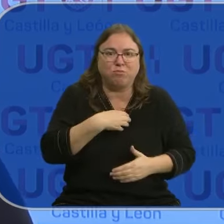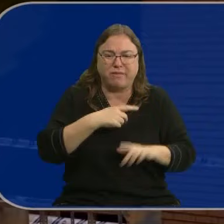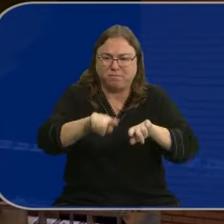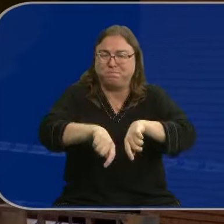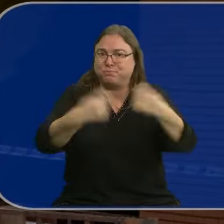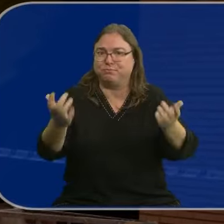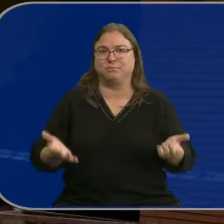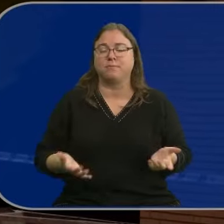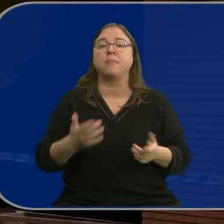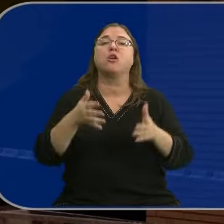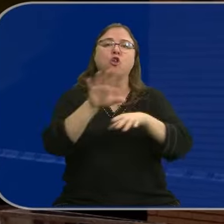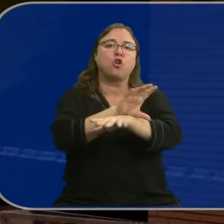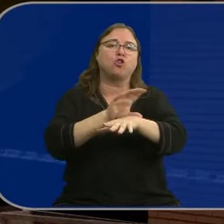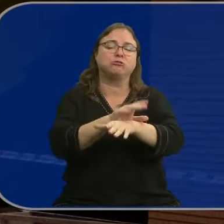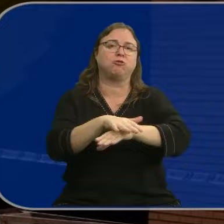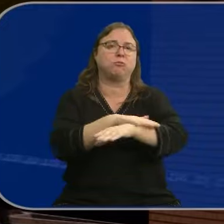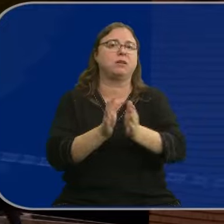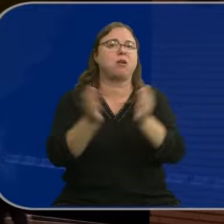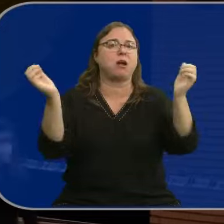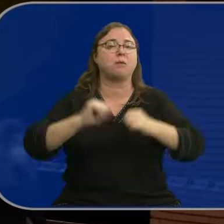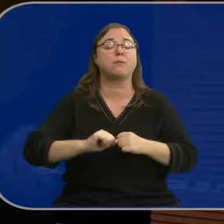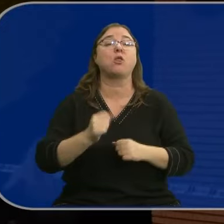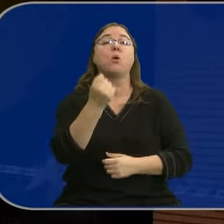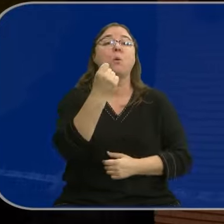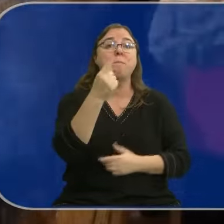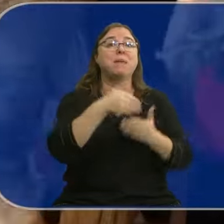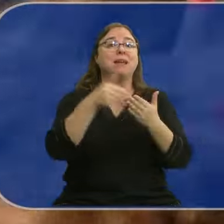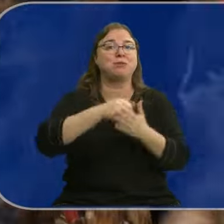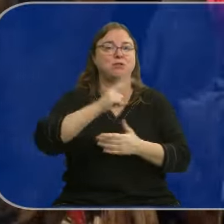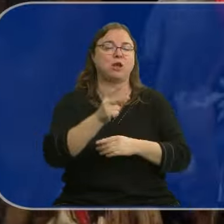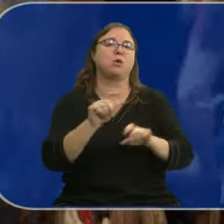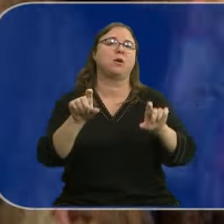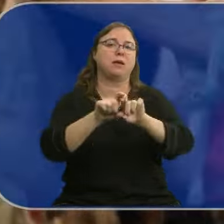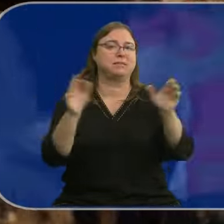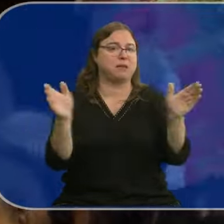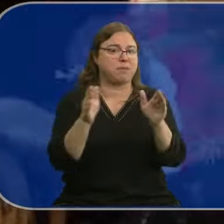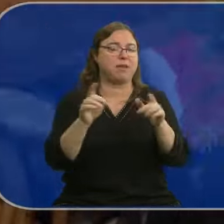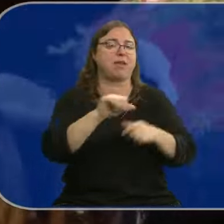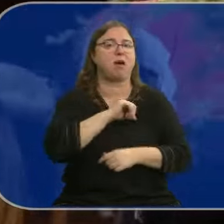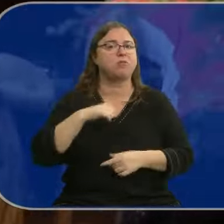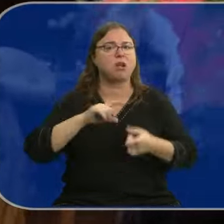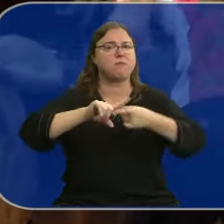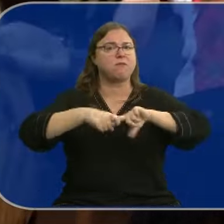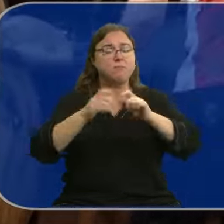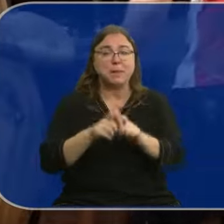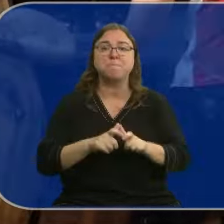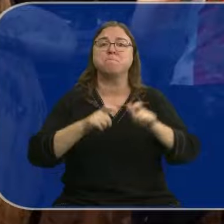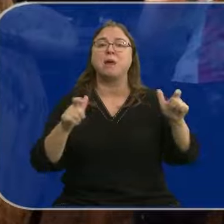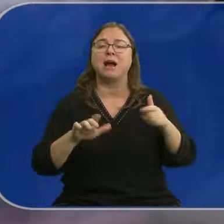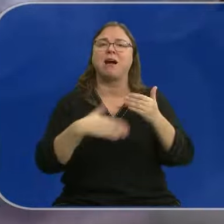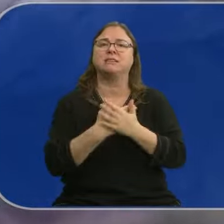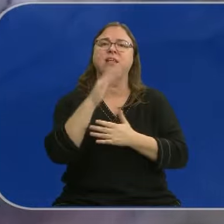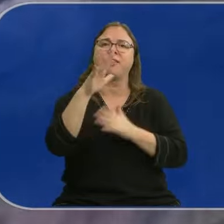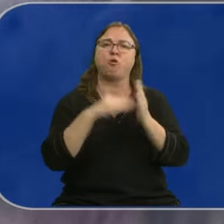destruido. El Consejo de Ministros ha aprobado un primer tramo de mil millones de euros a pymes, autónomos y familias que se podrían ampliar a 5.000